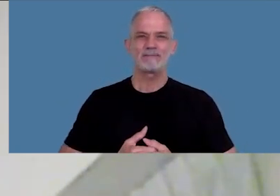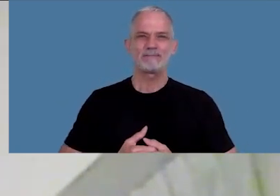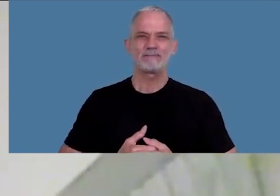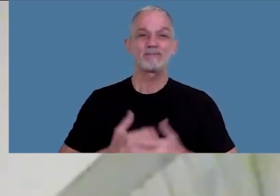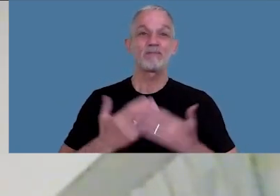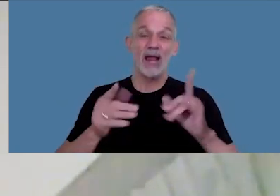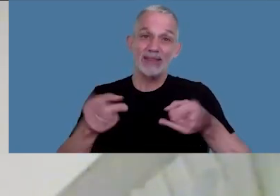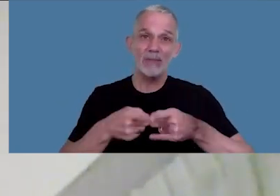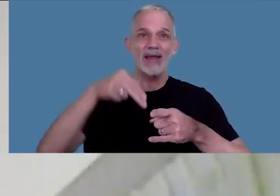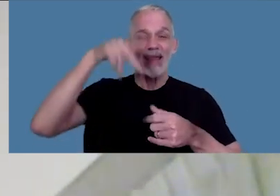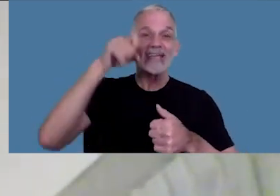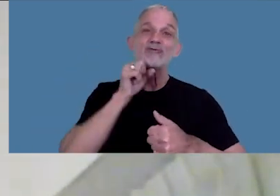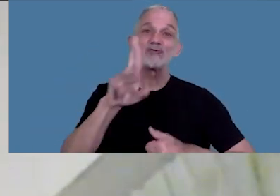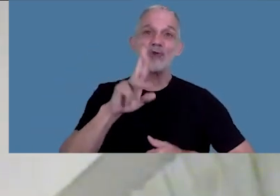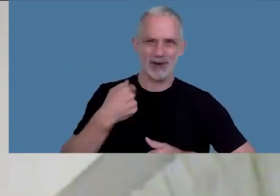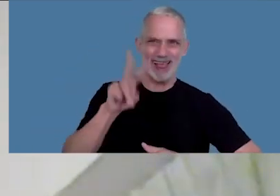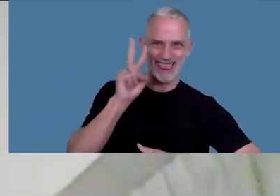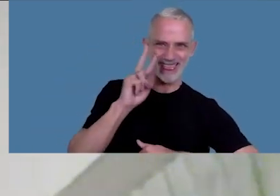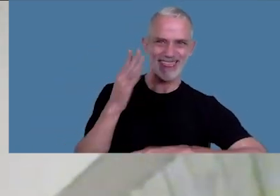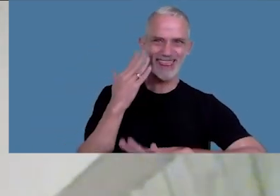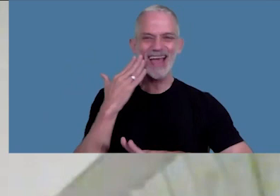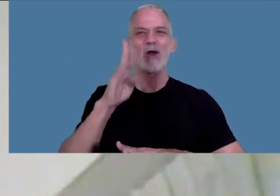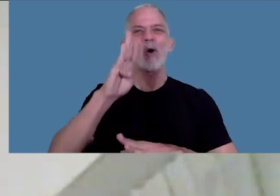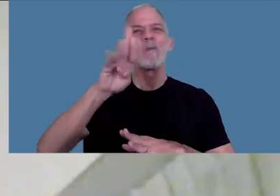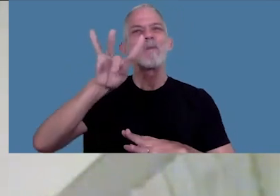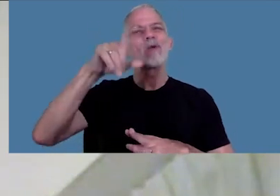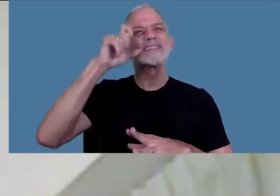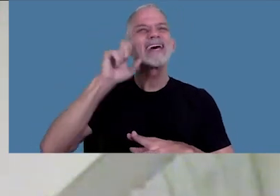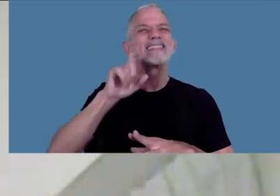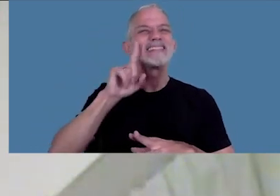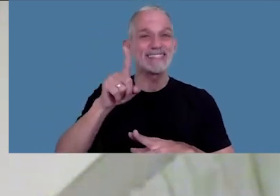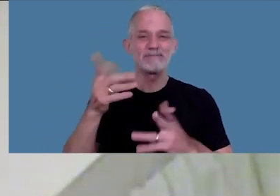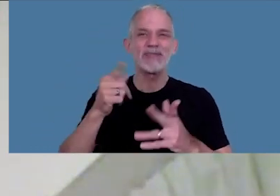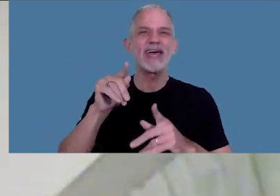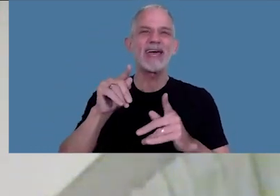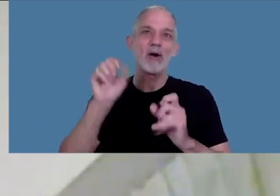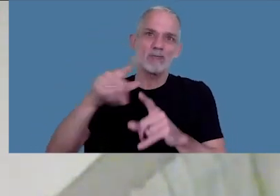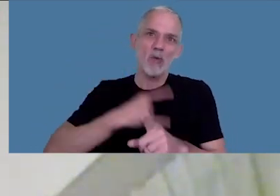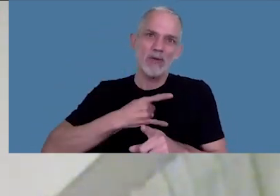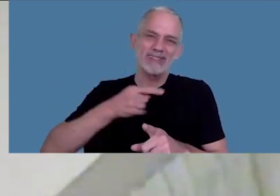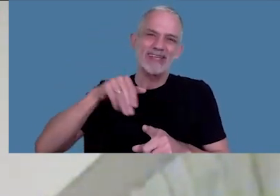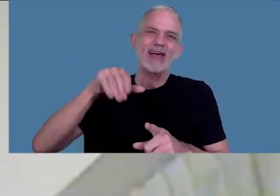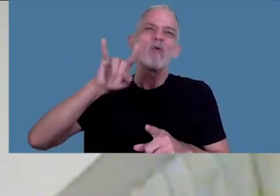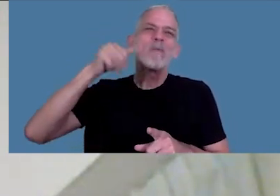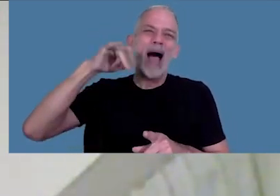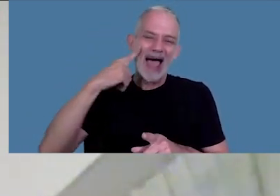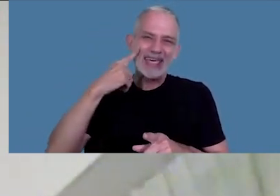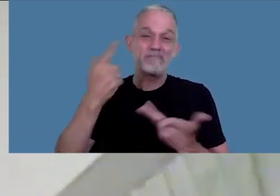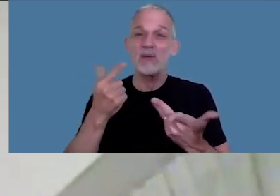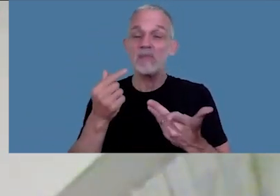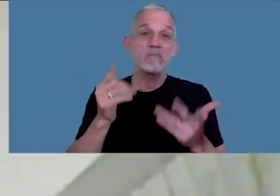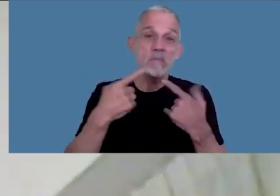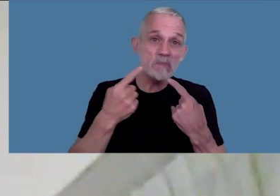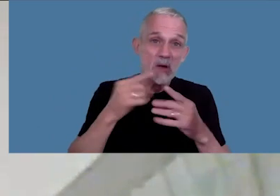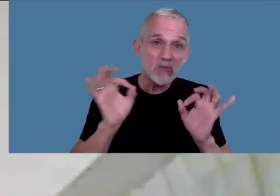también a Néstor que ahí también lo estoy viendo Néstor Busessi de Umay así que bueno si no quedan